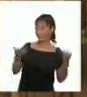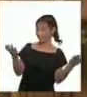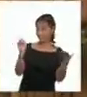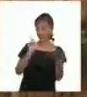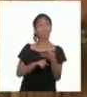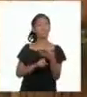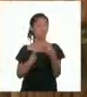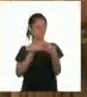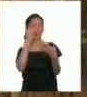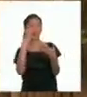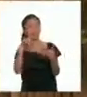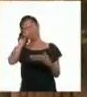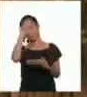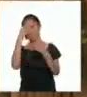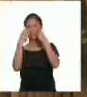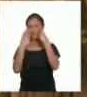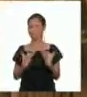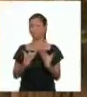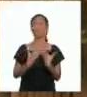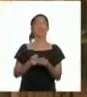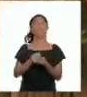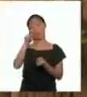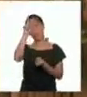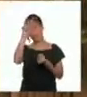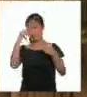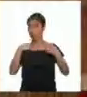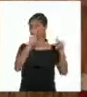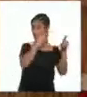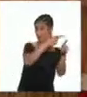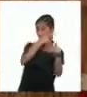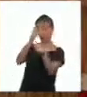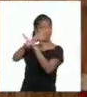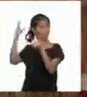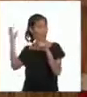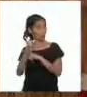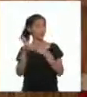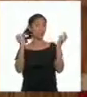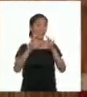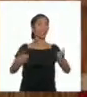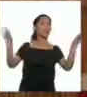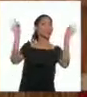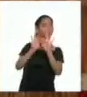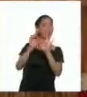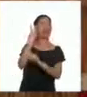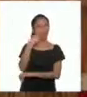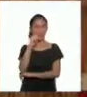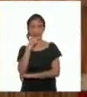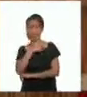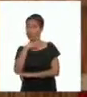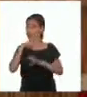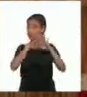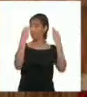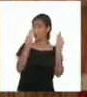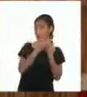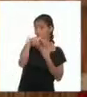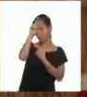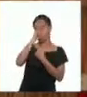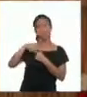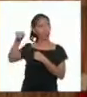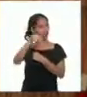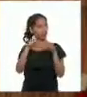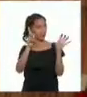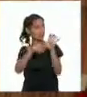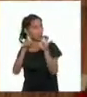esa es la riqueza de nuestro país somos diversos en origen y cultura es muy importante reconocer que nuestras familias peruanas están